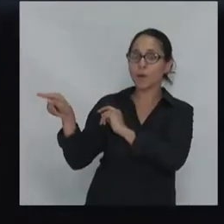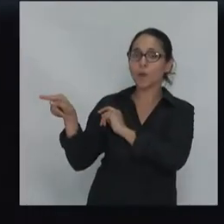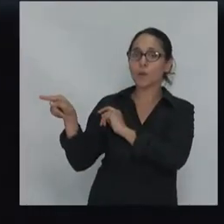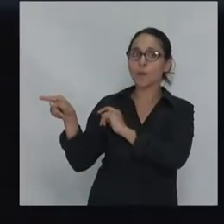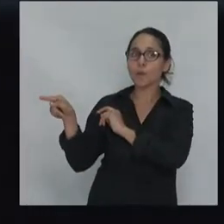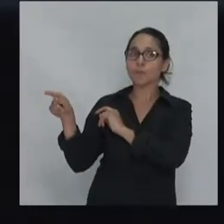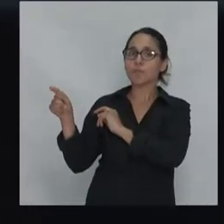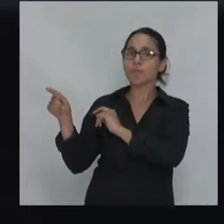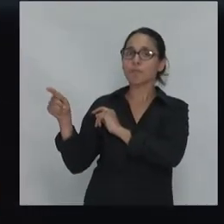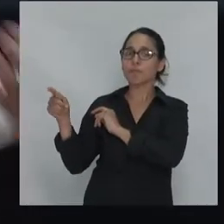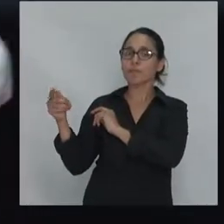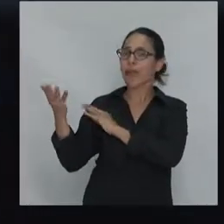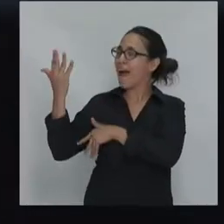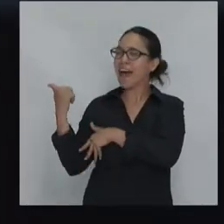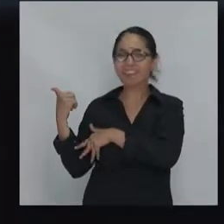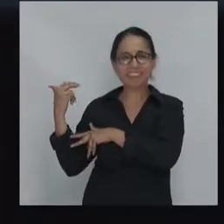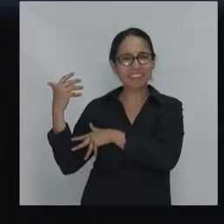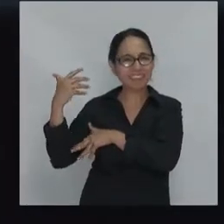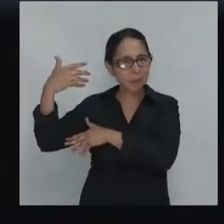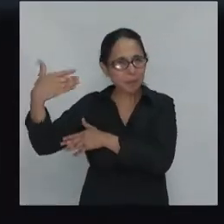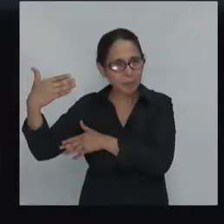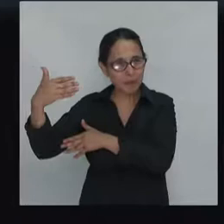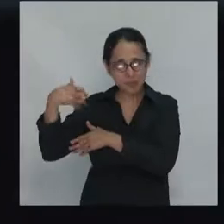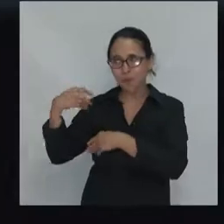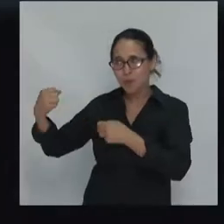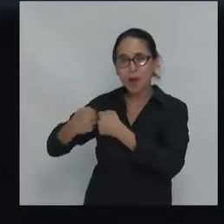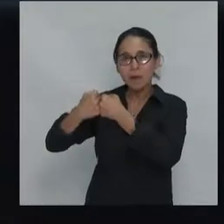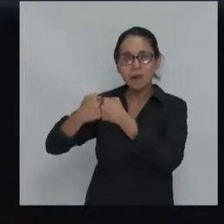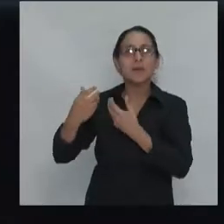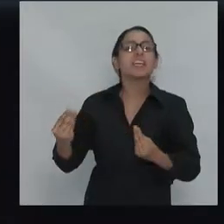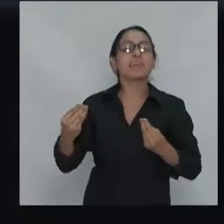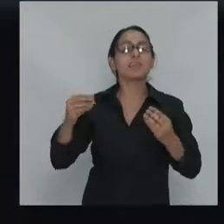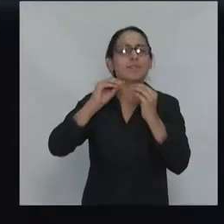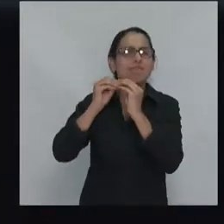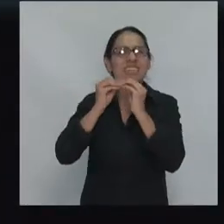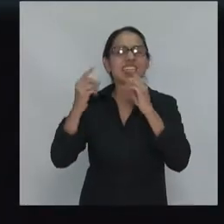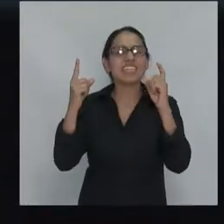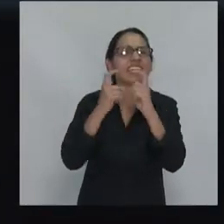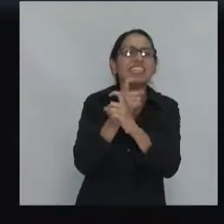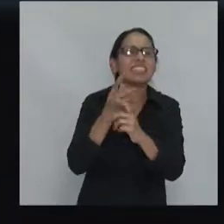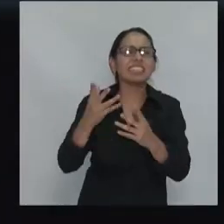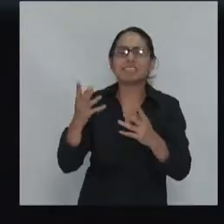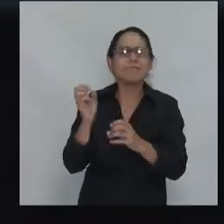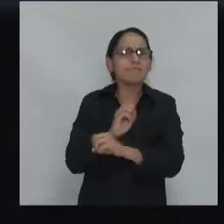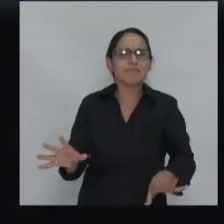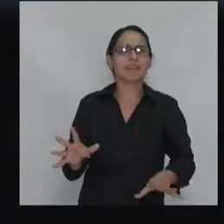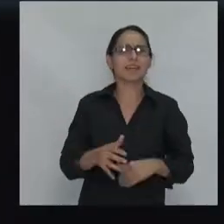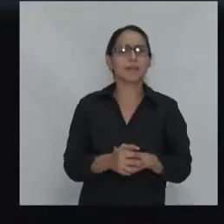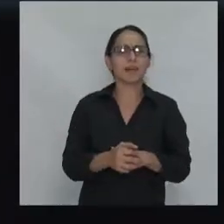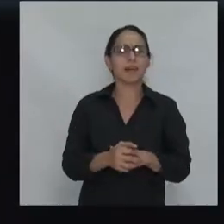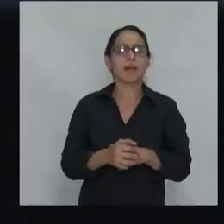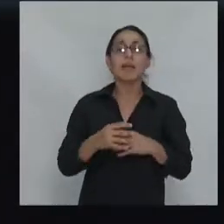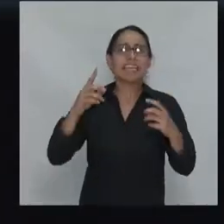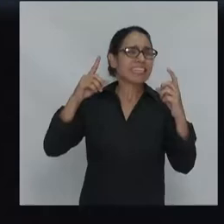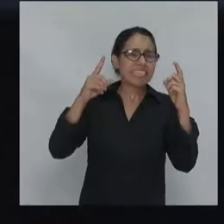intervención antes de mí es una crisis es una severa crisis pero cuál es la